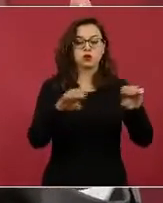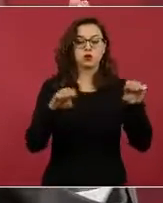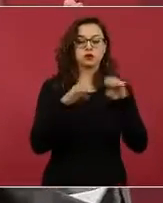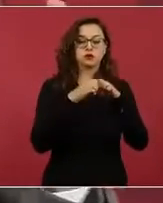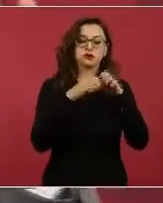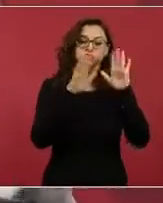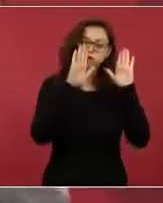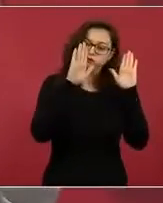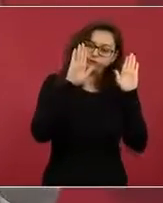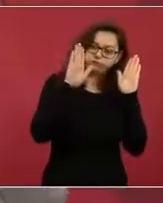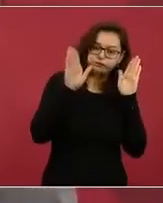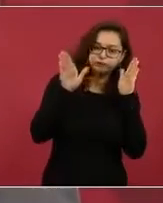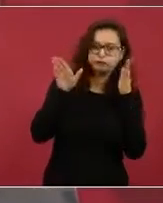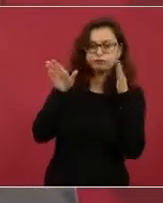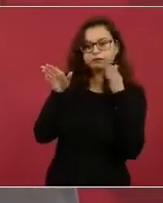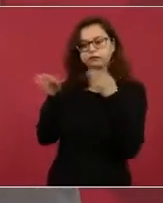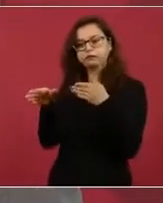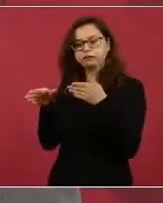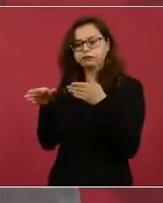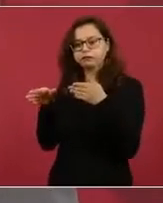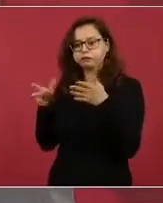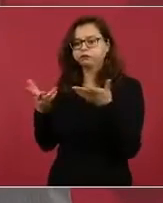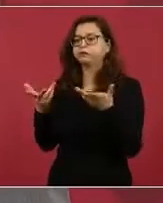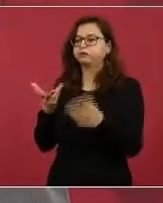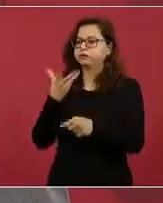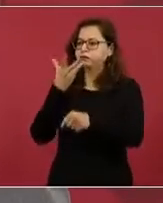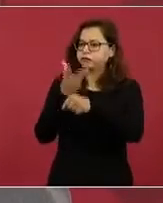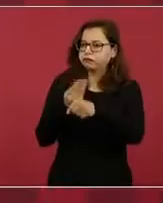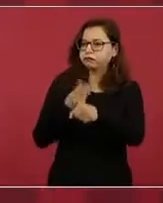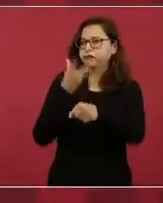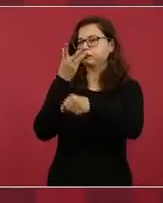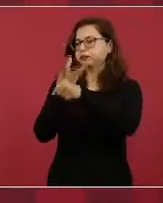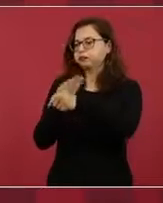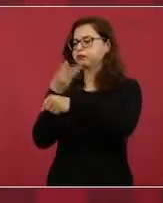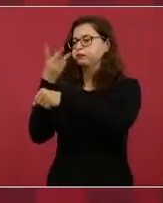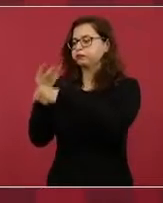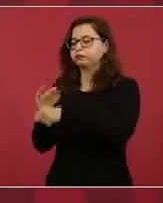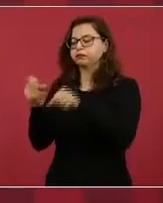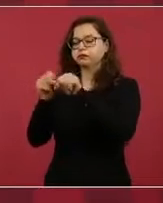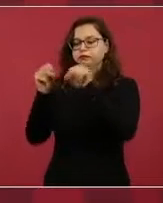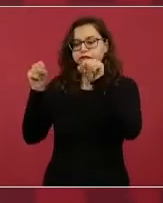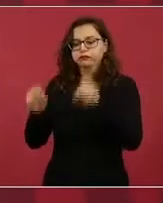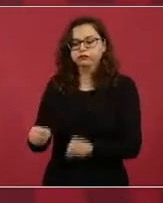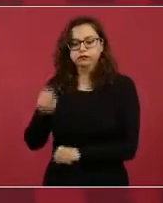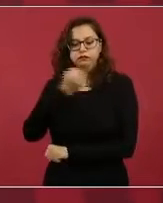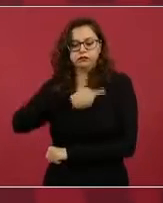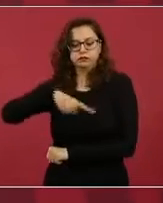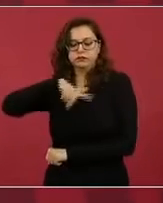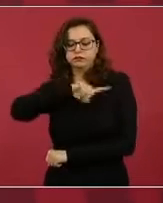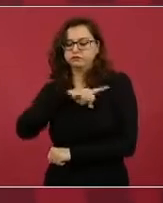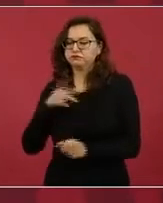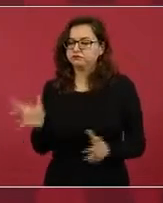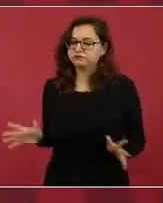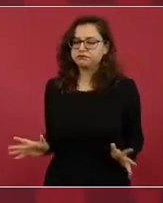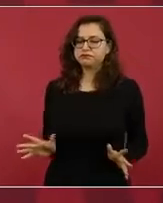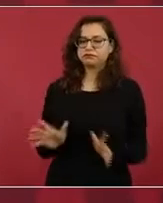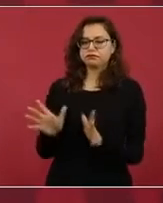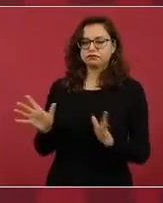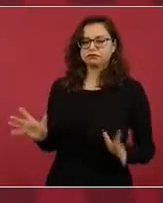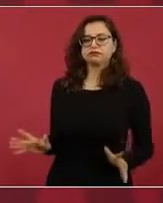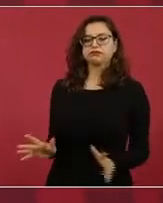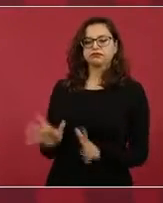fortaleciendo el sistema de salud para